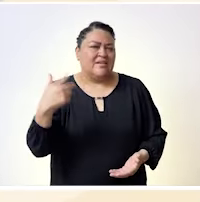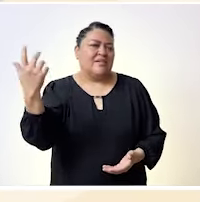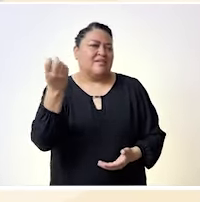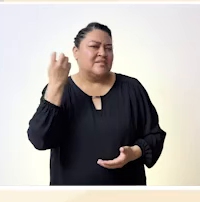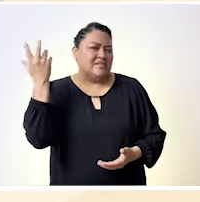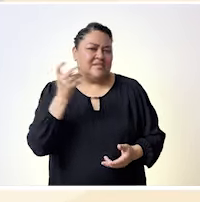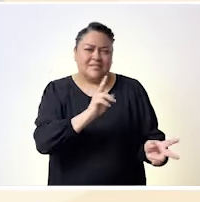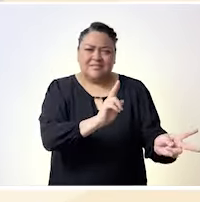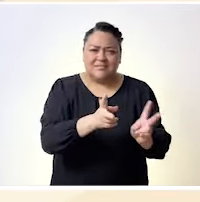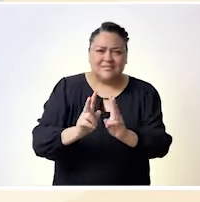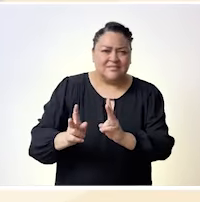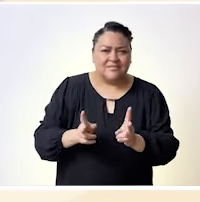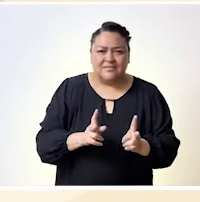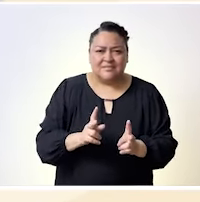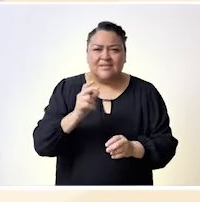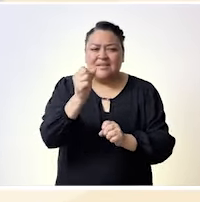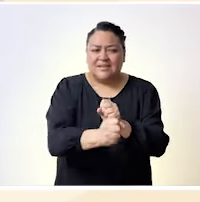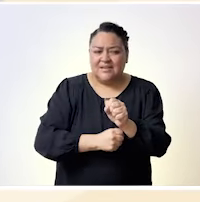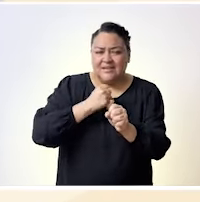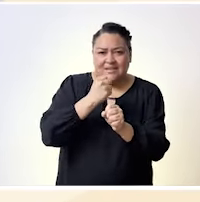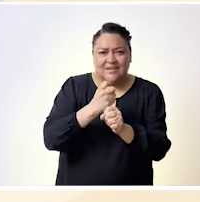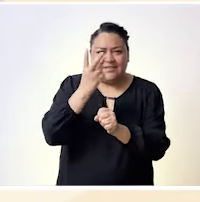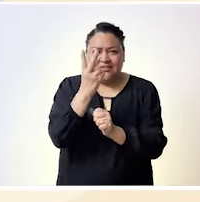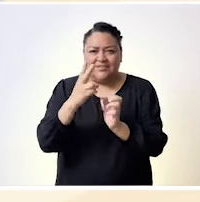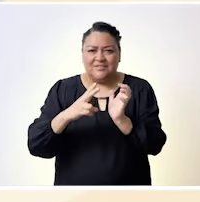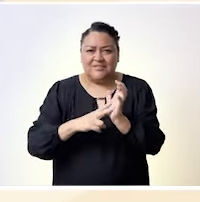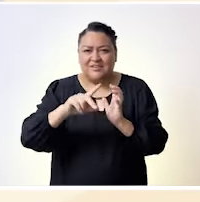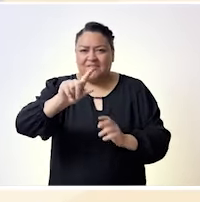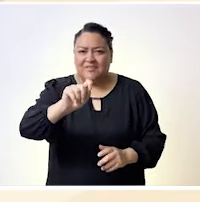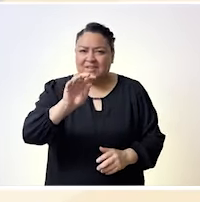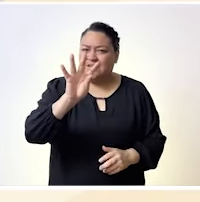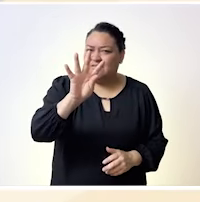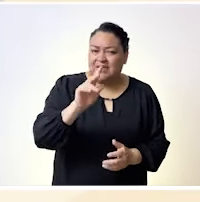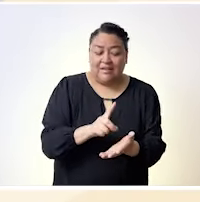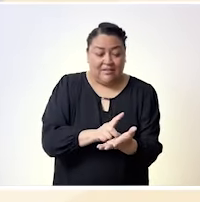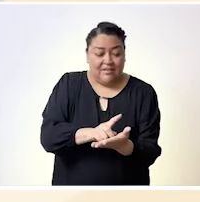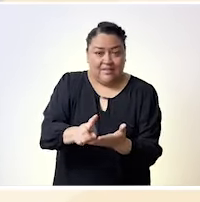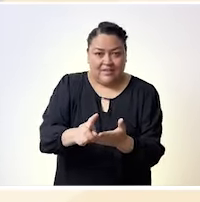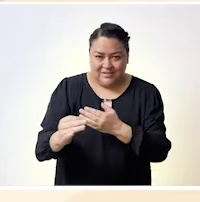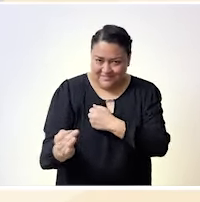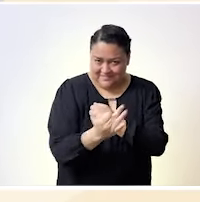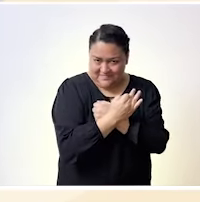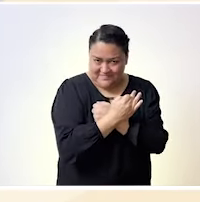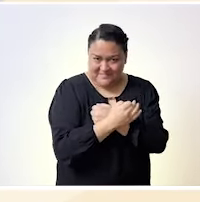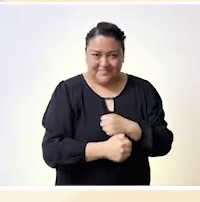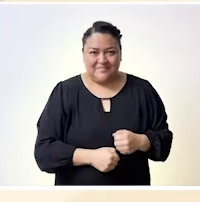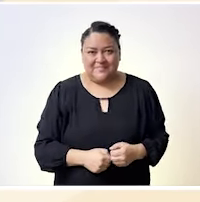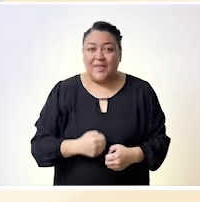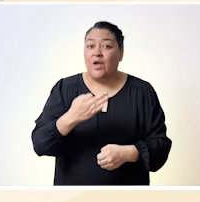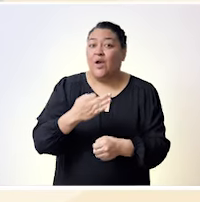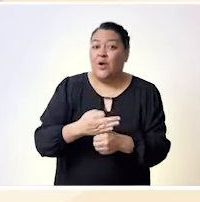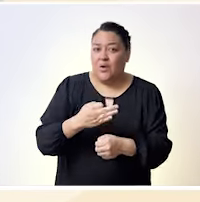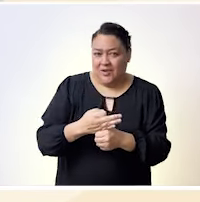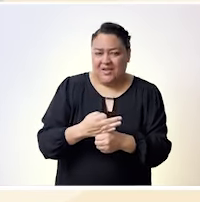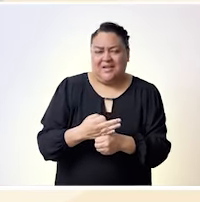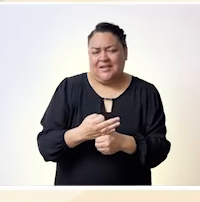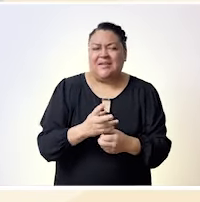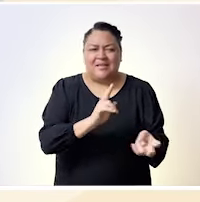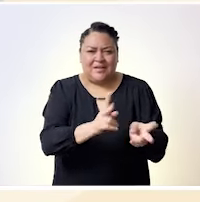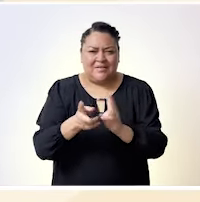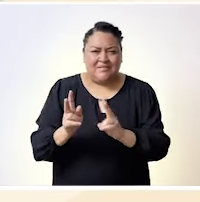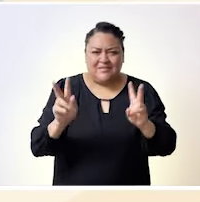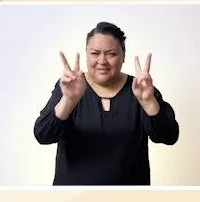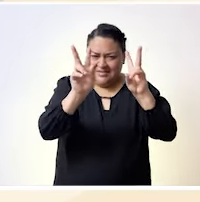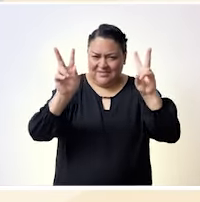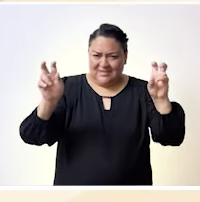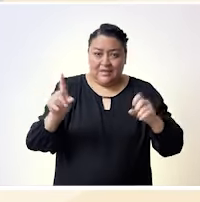bienvenida al ciclo de conversatorios 2024 Mis Derechos Me Acompañan. En esta